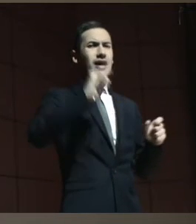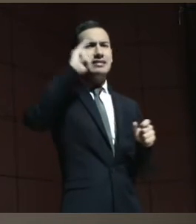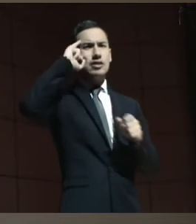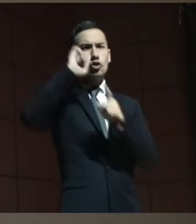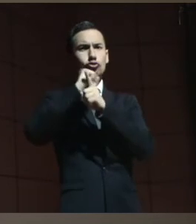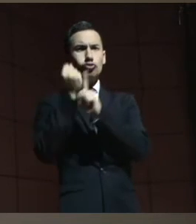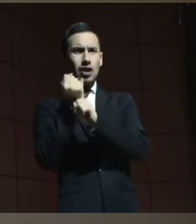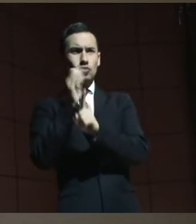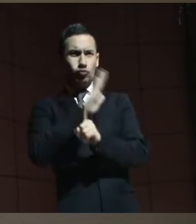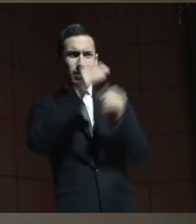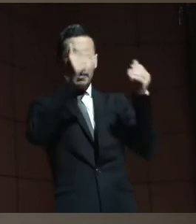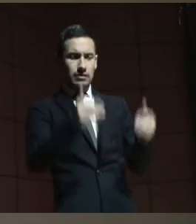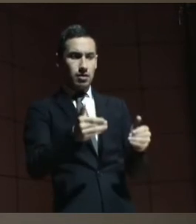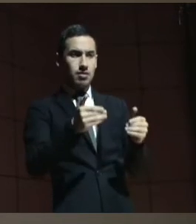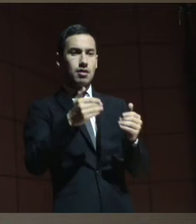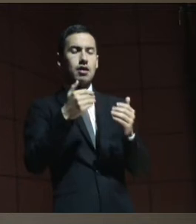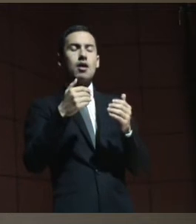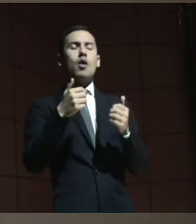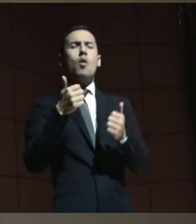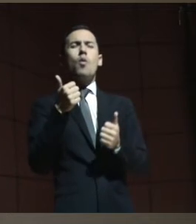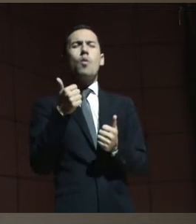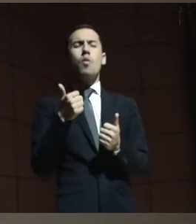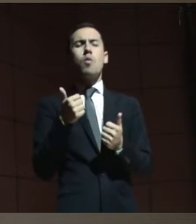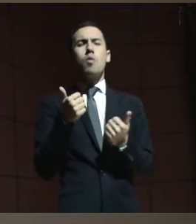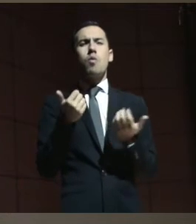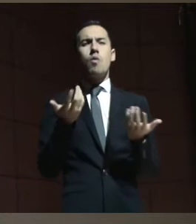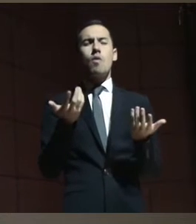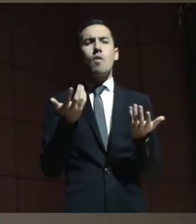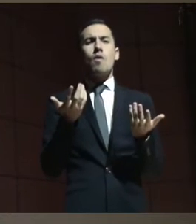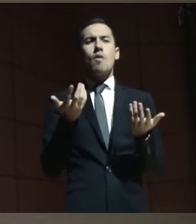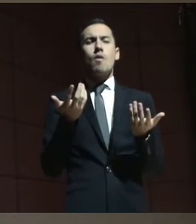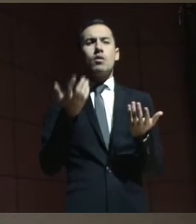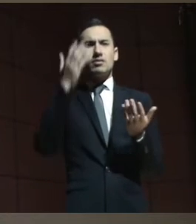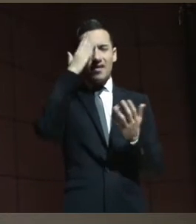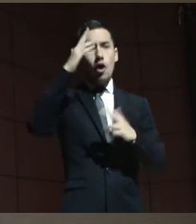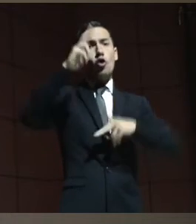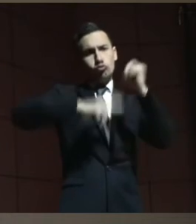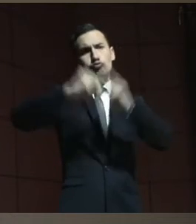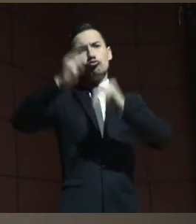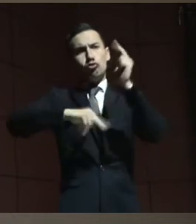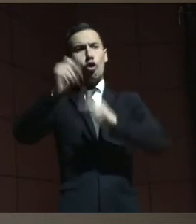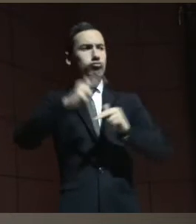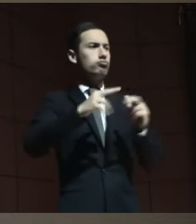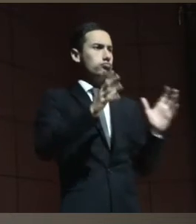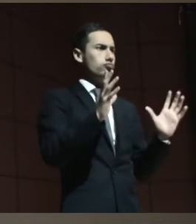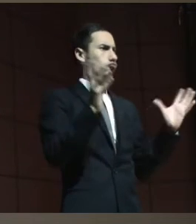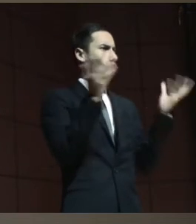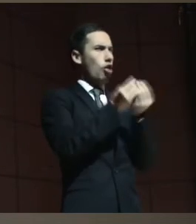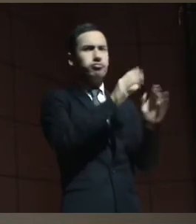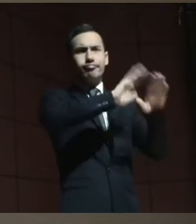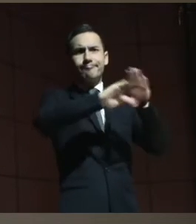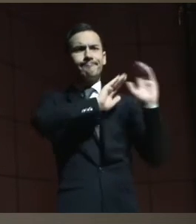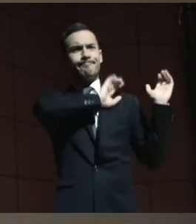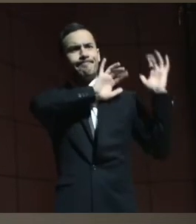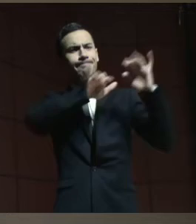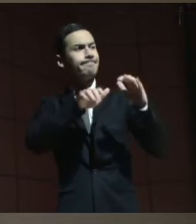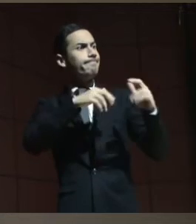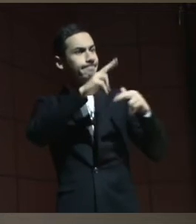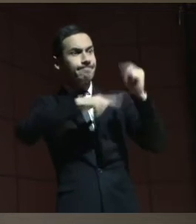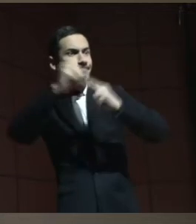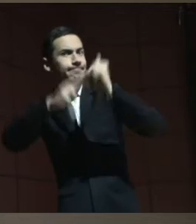fueron algunos disparadores, además de ser una construcción colectiva, que